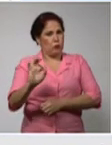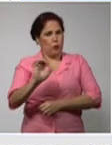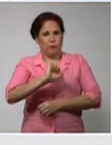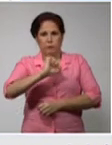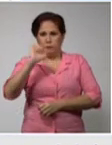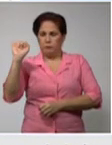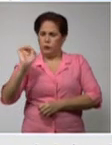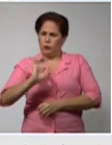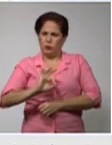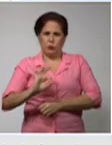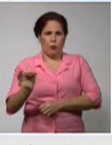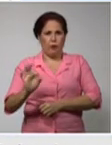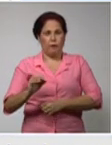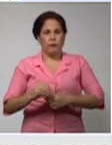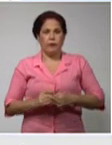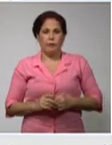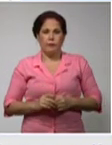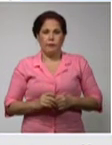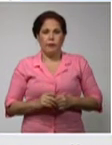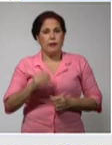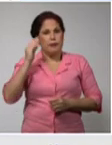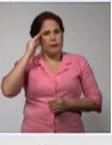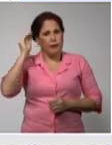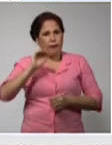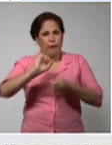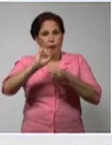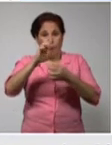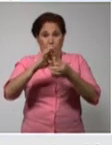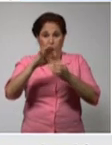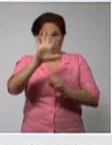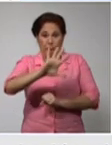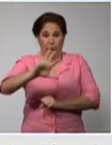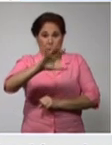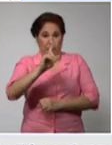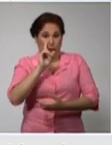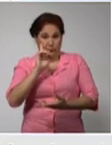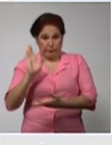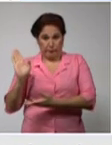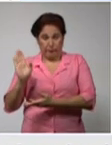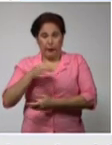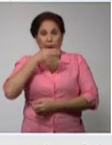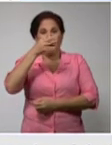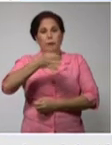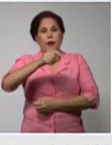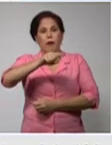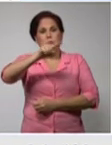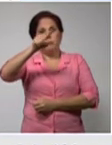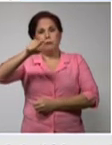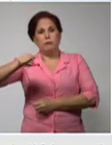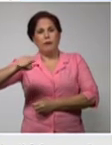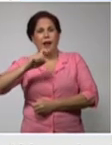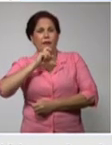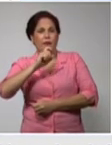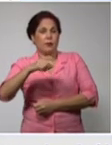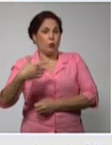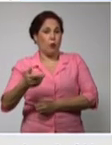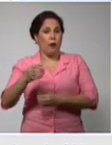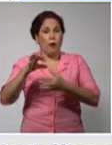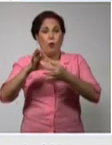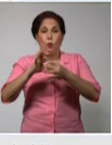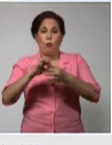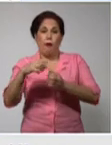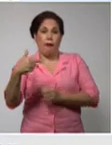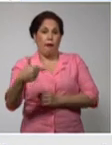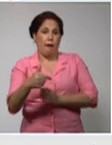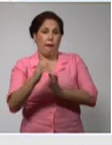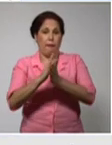apreciar gráficamente, y con la mayor afectación, en Guanajay, Mariel,